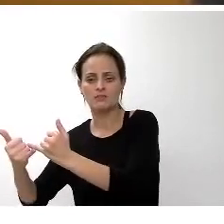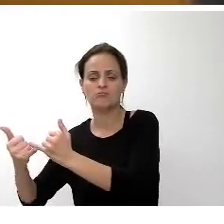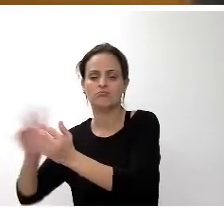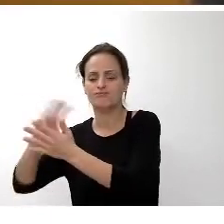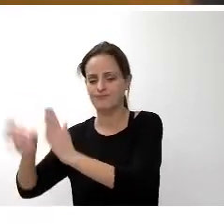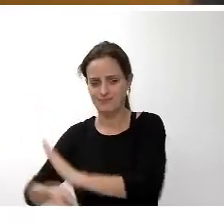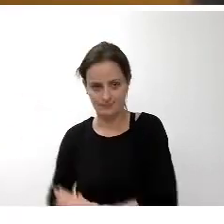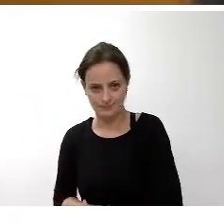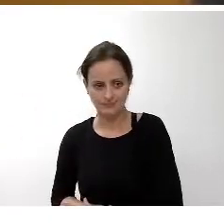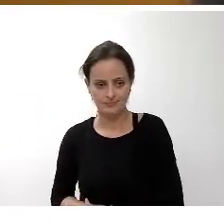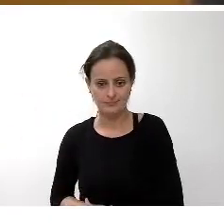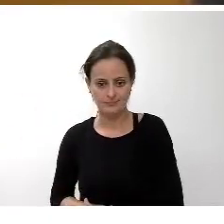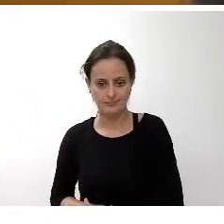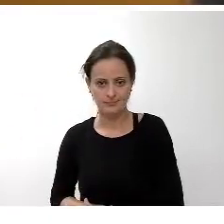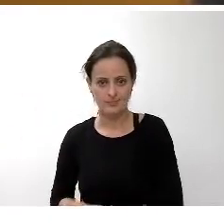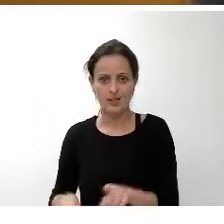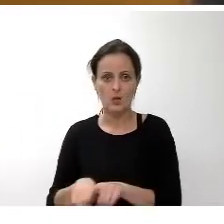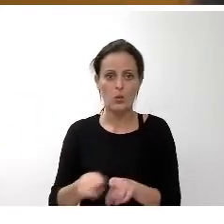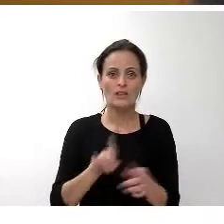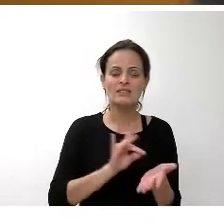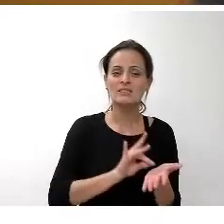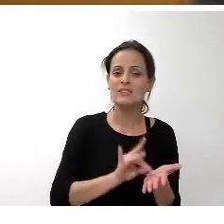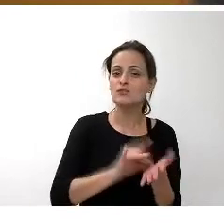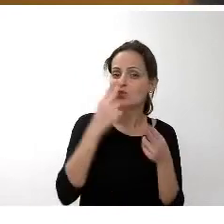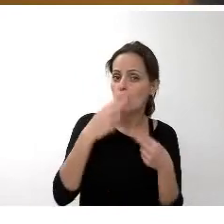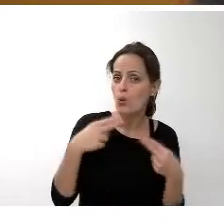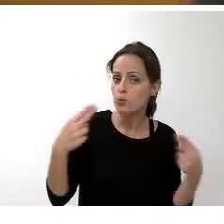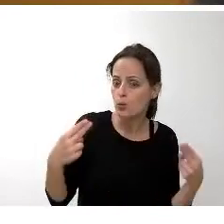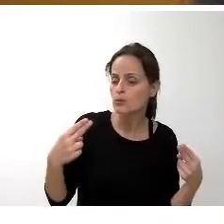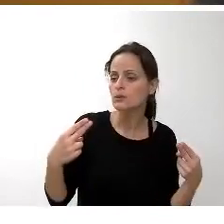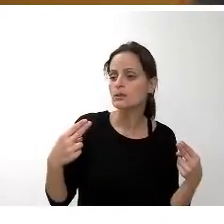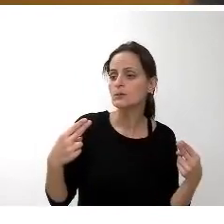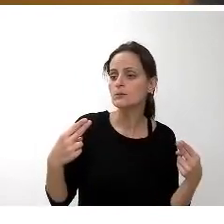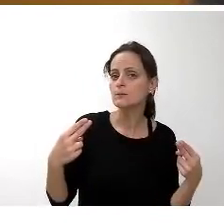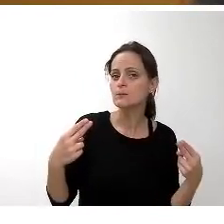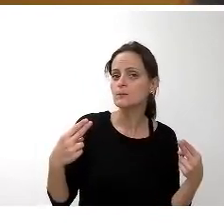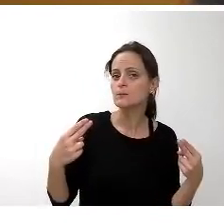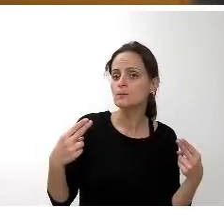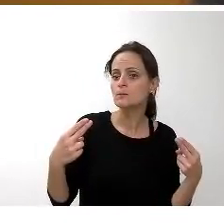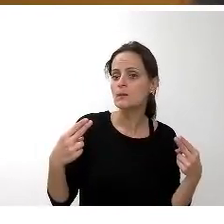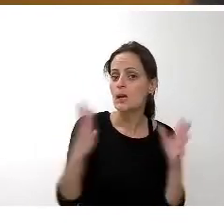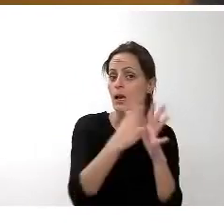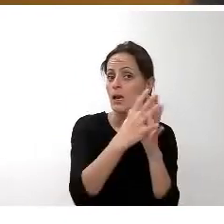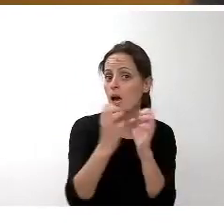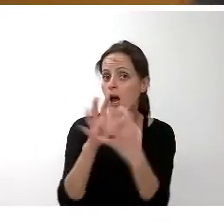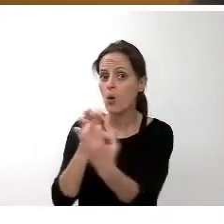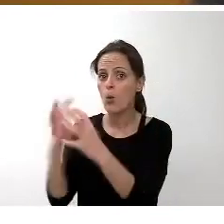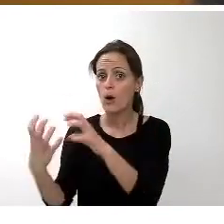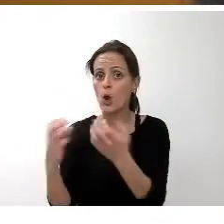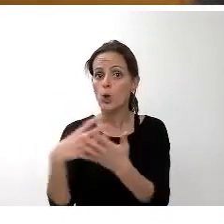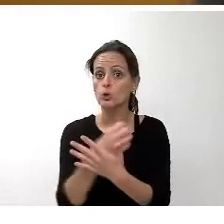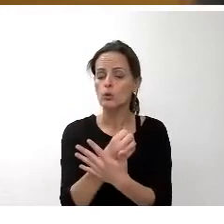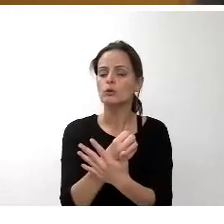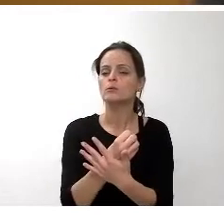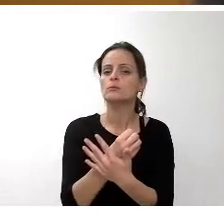asimismo también como se hizo público en esa comisión con todos los repito con todos los alcaldes de la isla el gobierno se ha